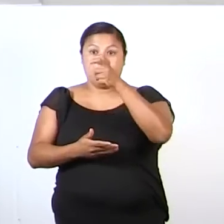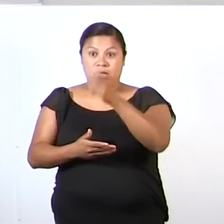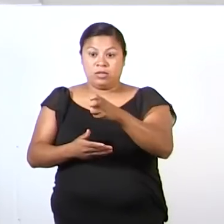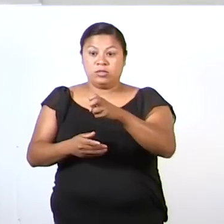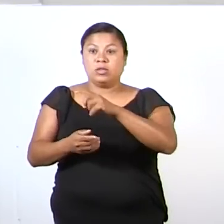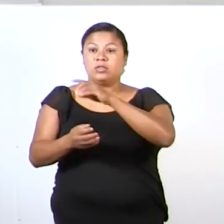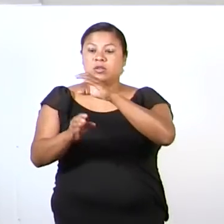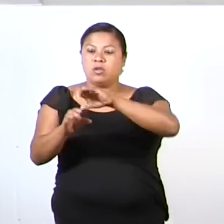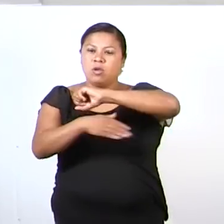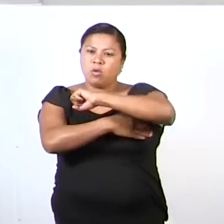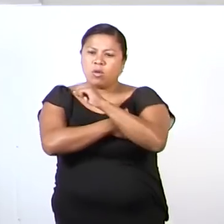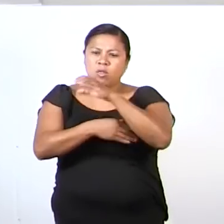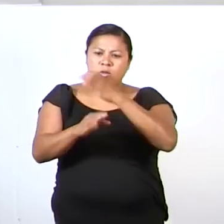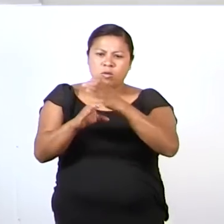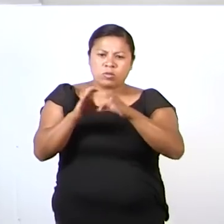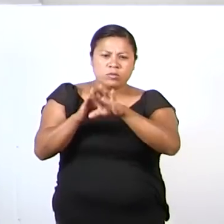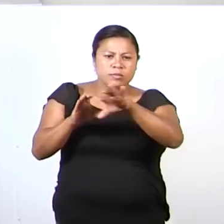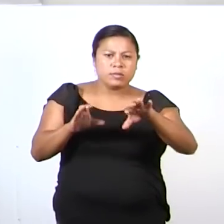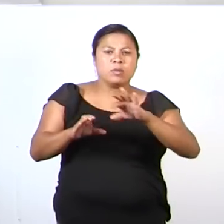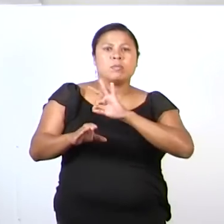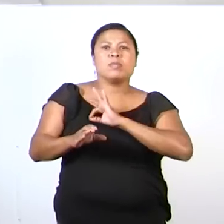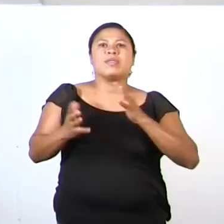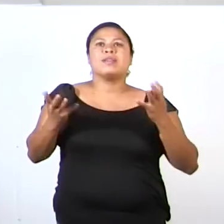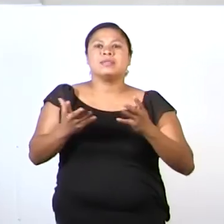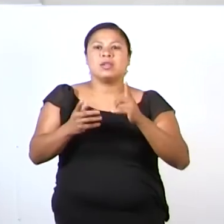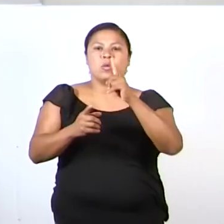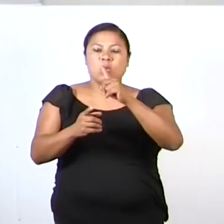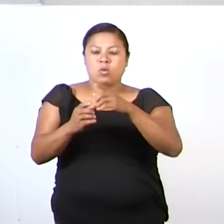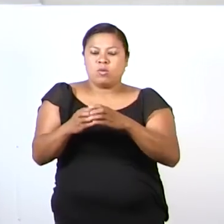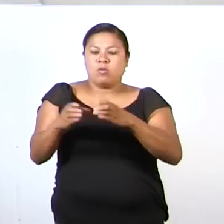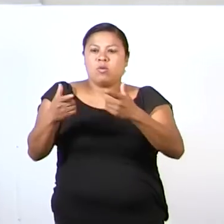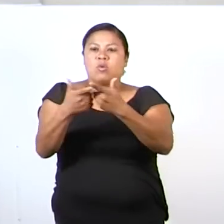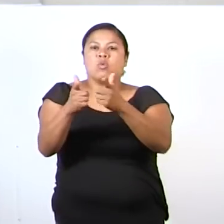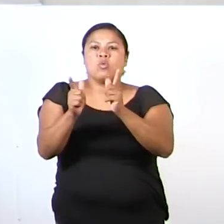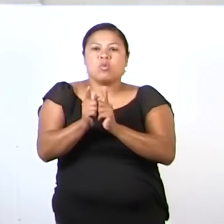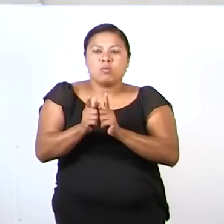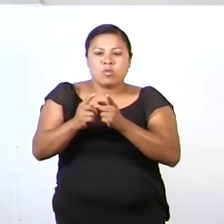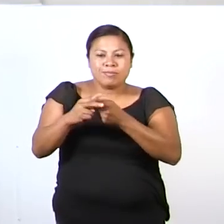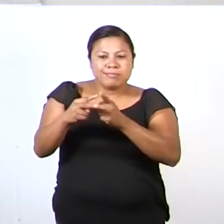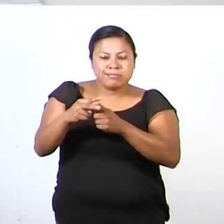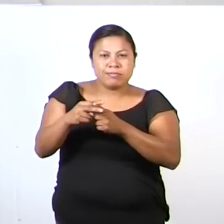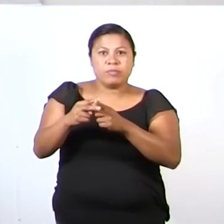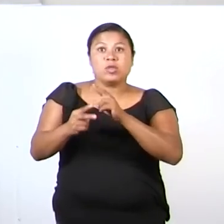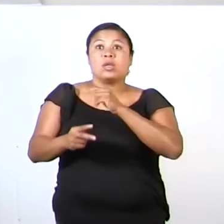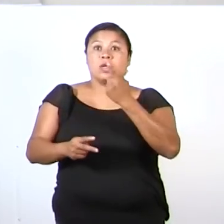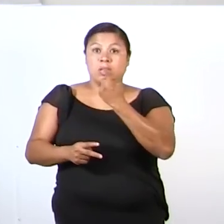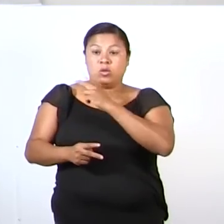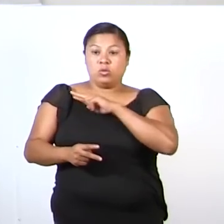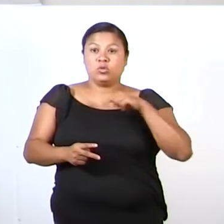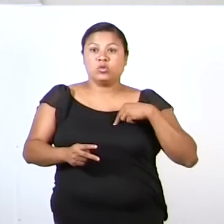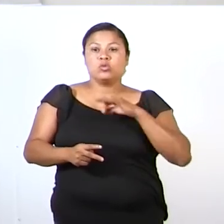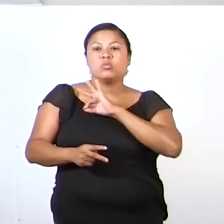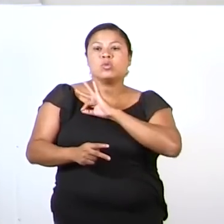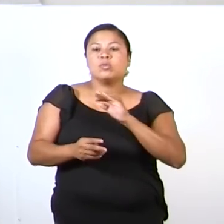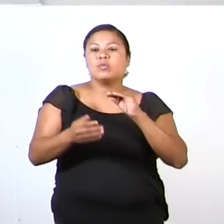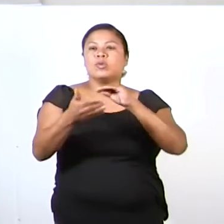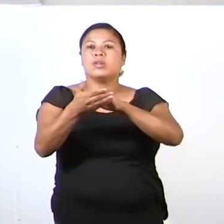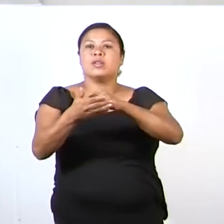colecciones van a formar una cantidad, que a su vez le denominamos número.